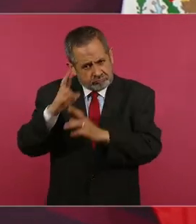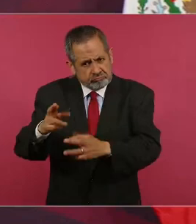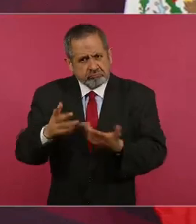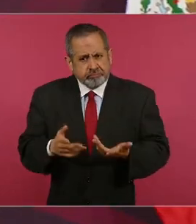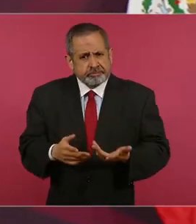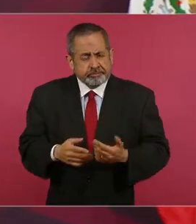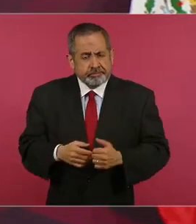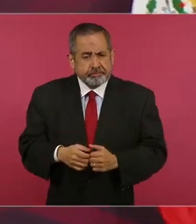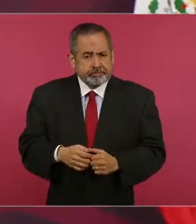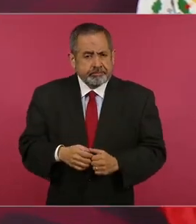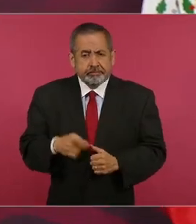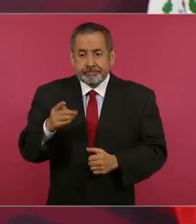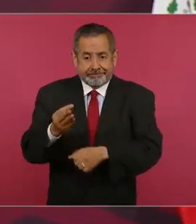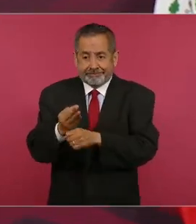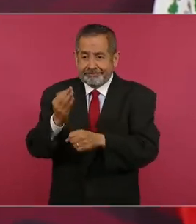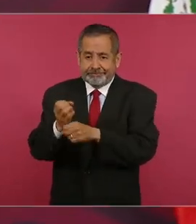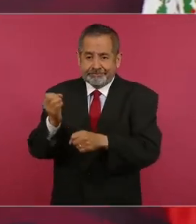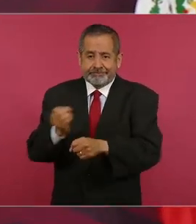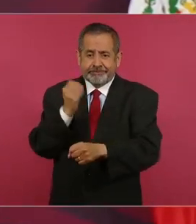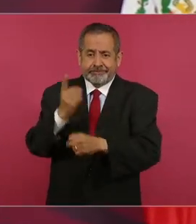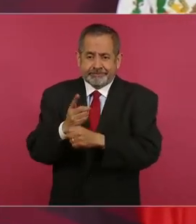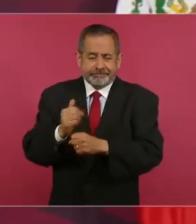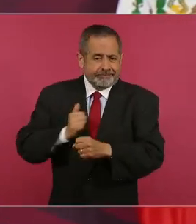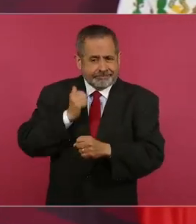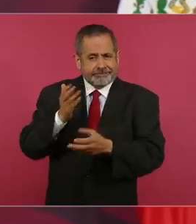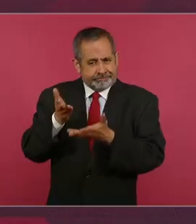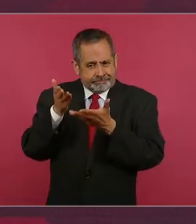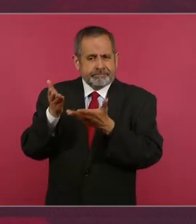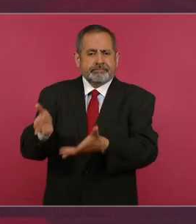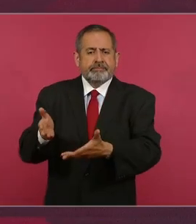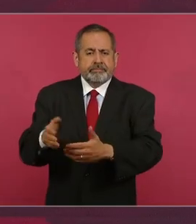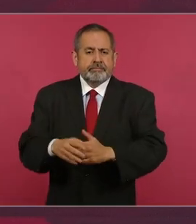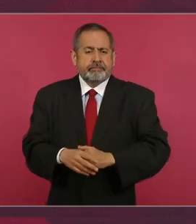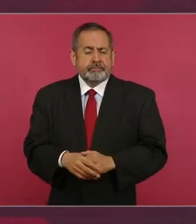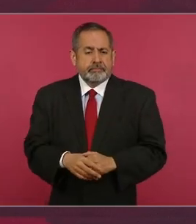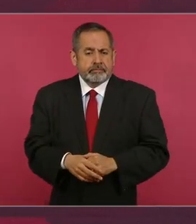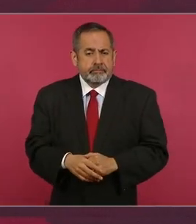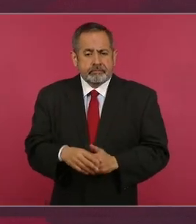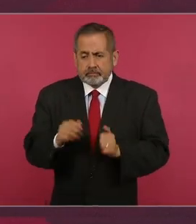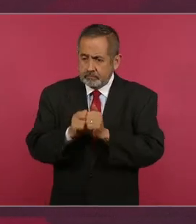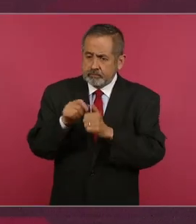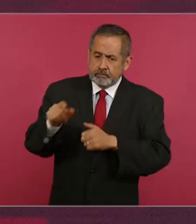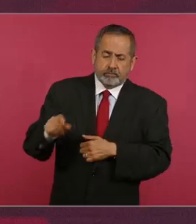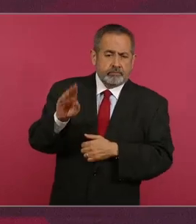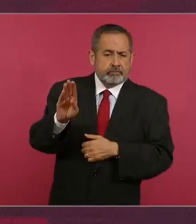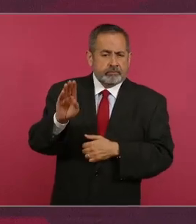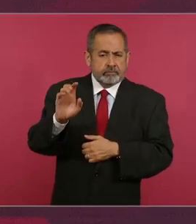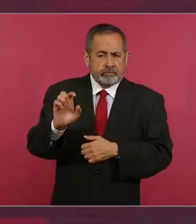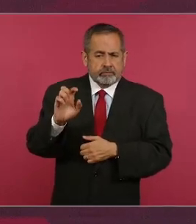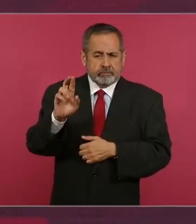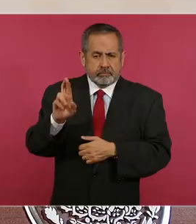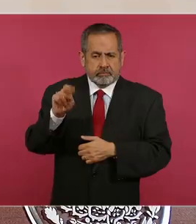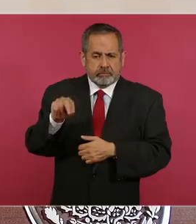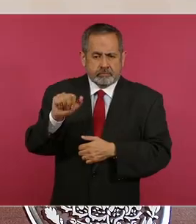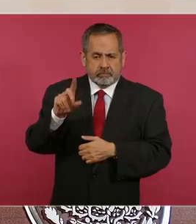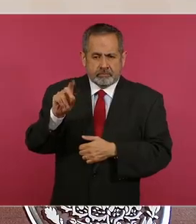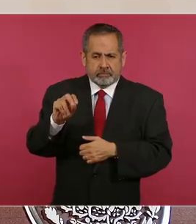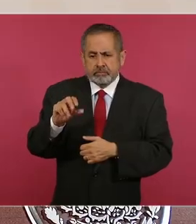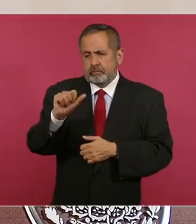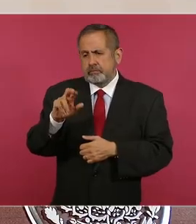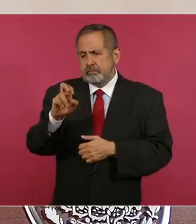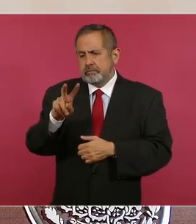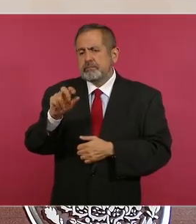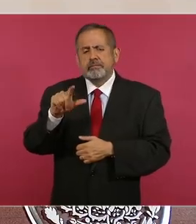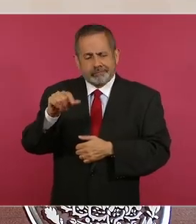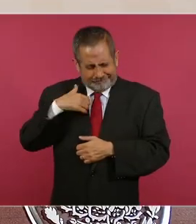esa oportunidad con Bernardo Arevalo, lo